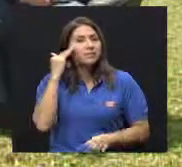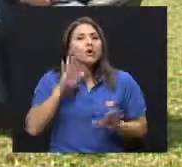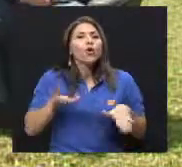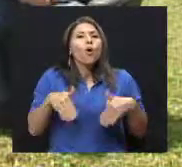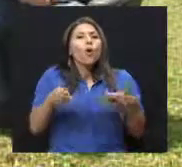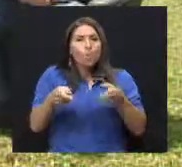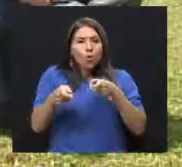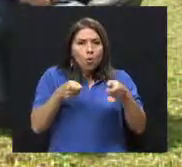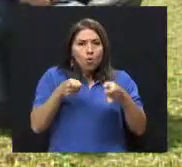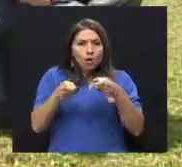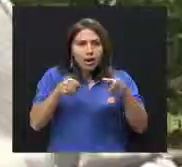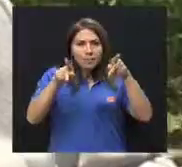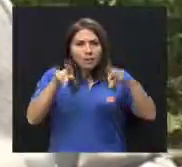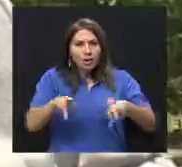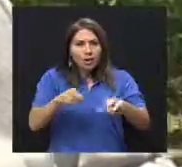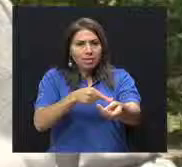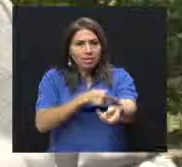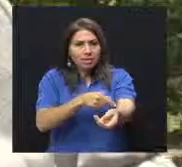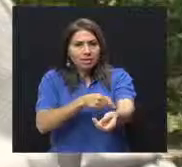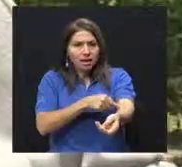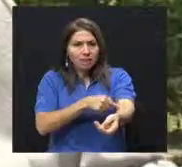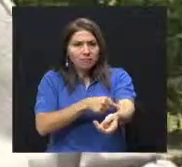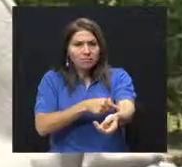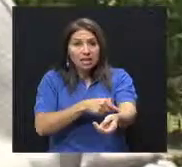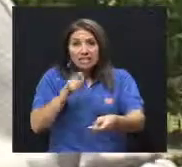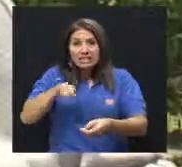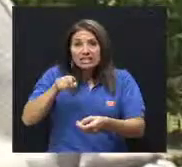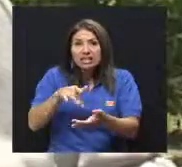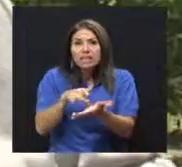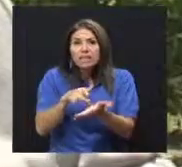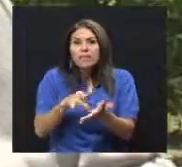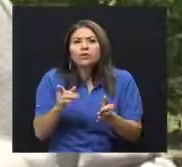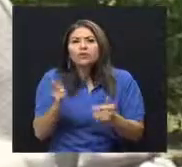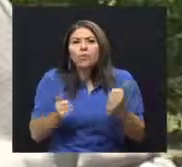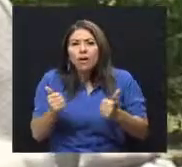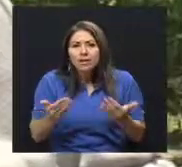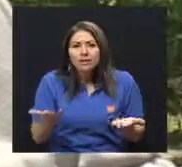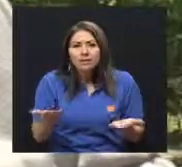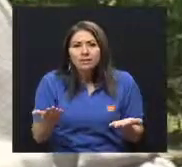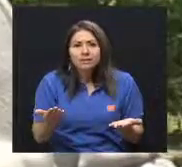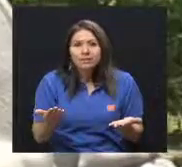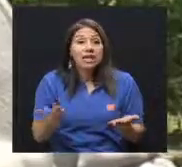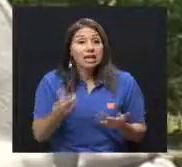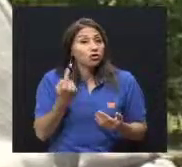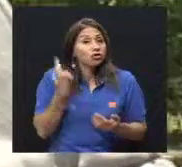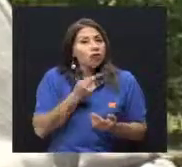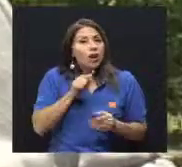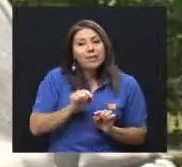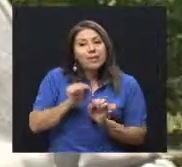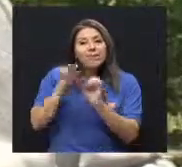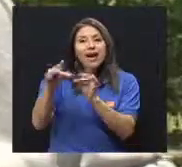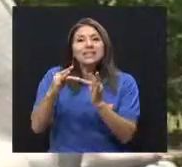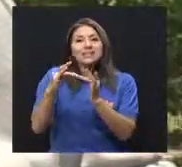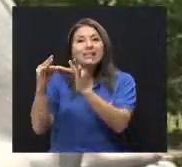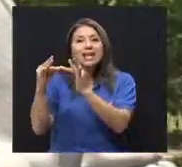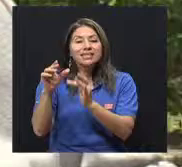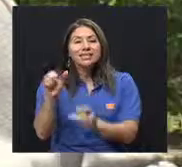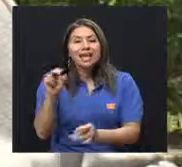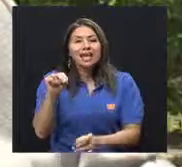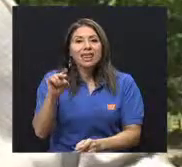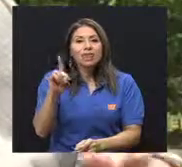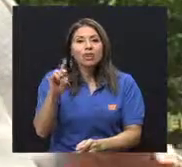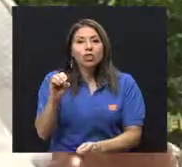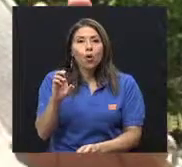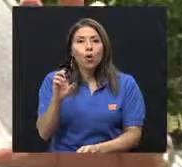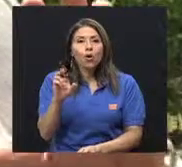un diabético, para saber qué medicamentos usar en cada momento. ¿Cuál es la consulta del endocrinólogo cuando así lo necesite? Pero